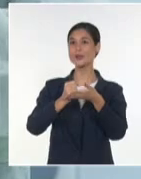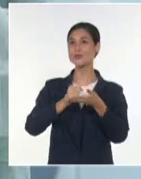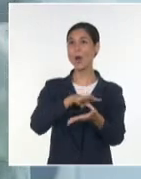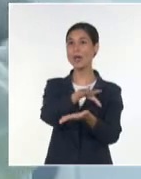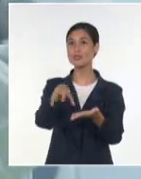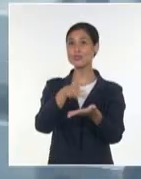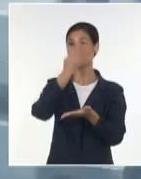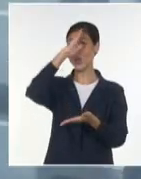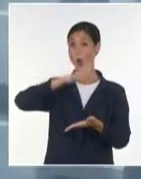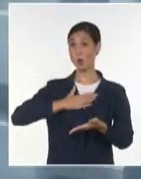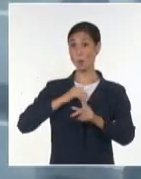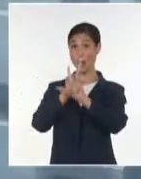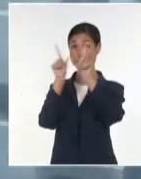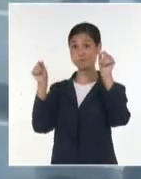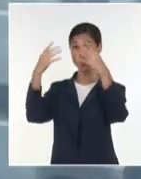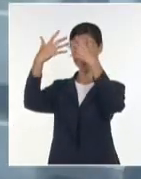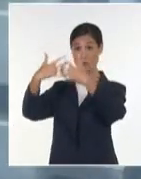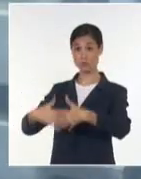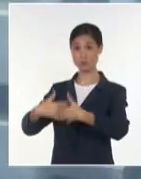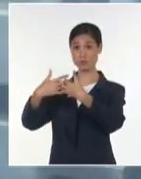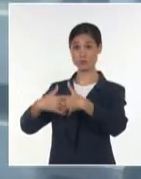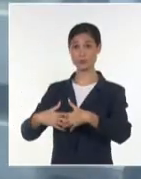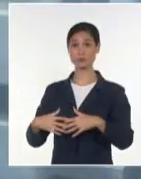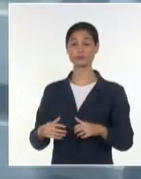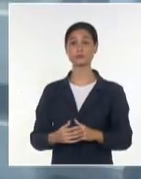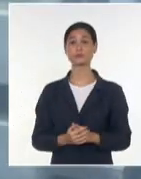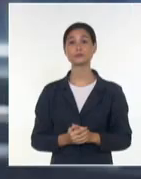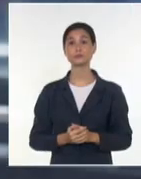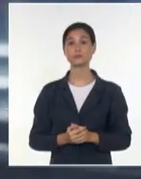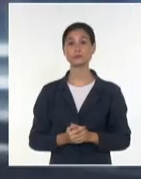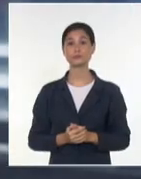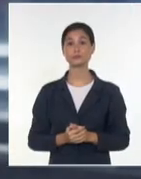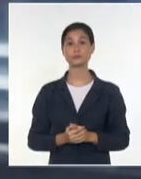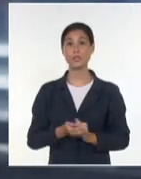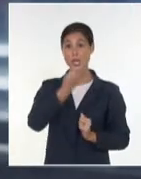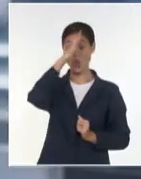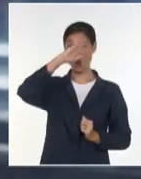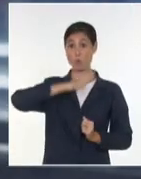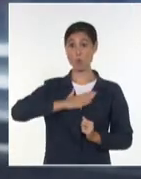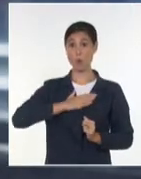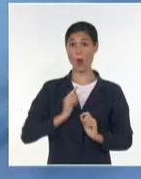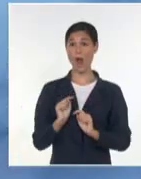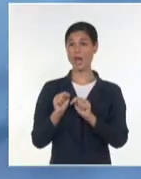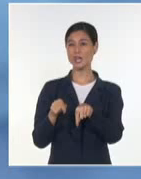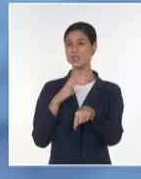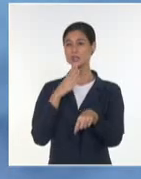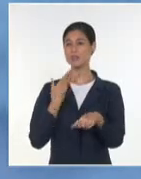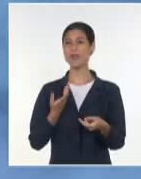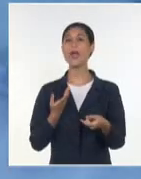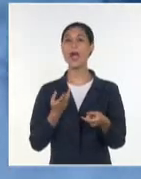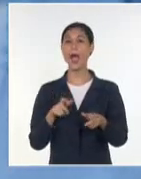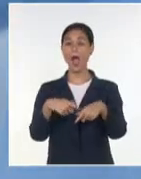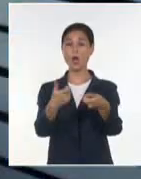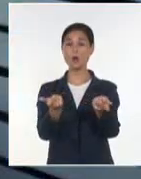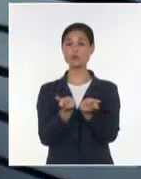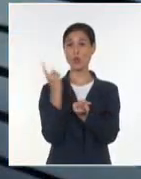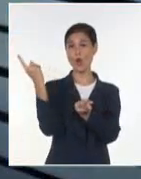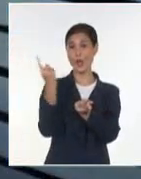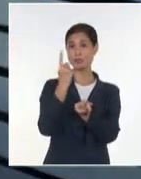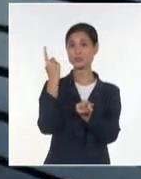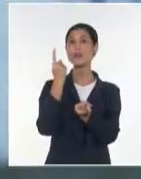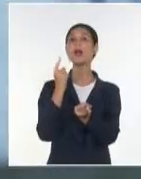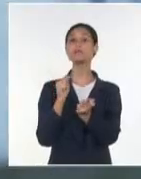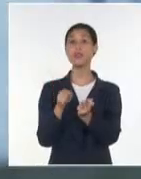de calidad en la industria. En el contexto cubano, desde el Consejo Nacional de Innovación, se promueve que las prácticas